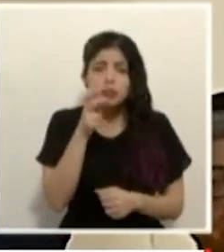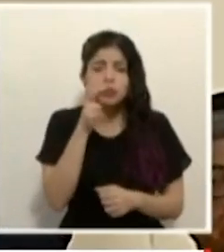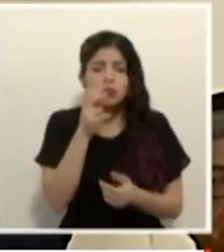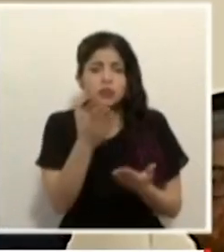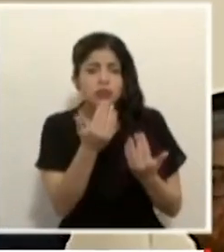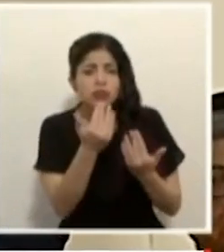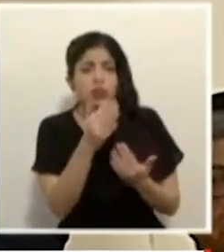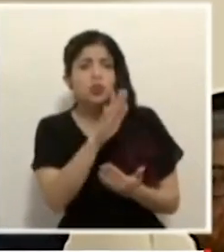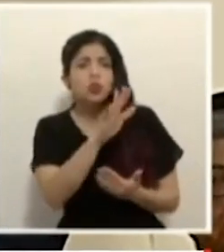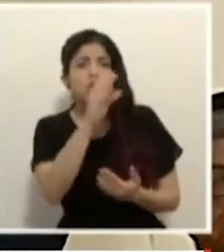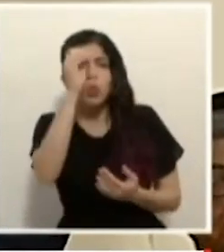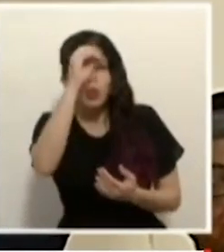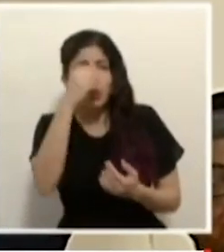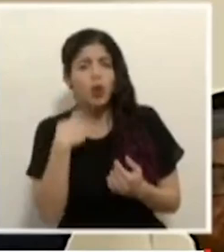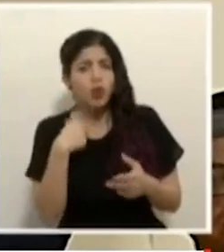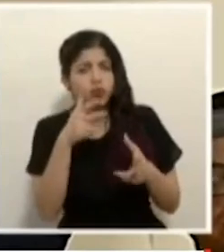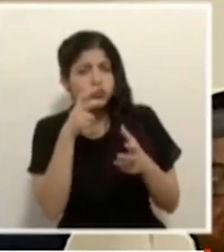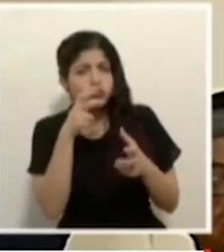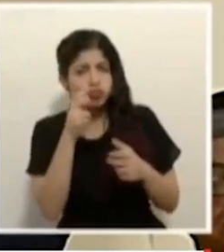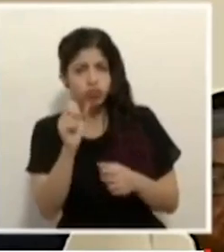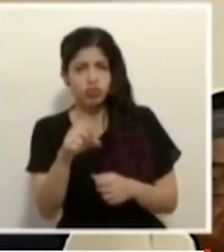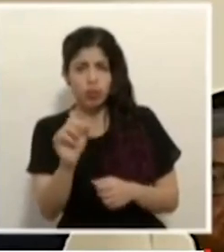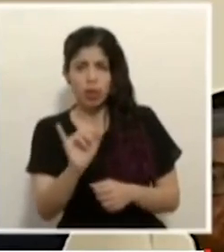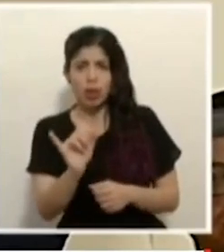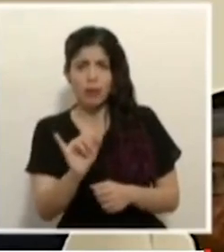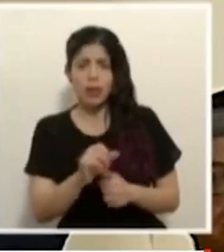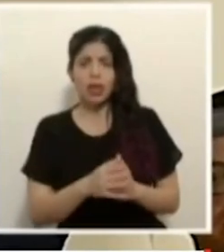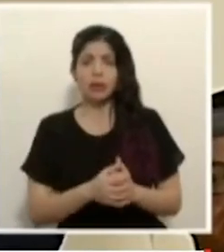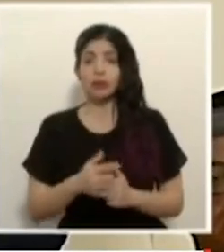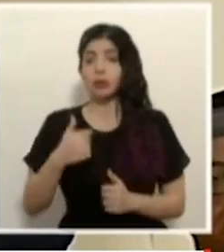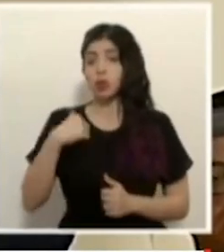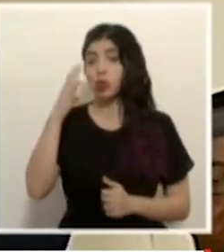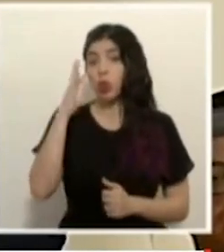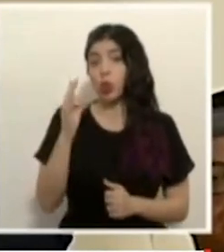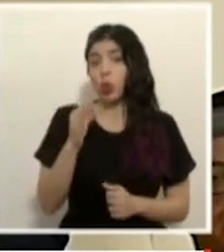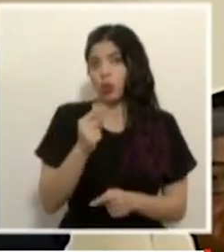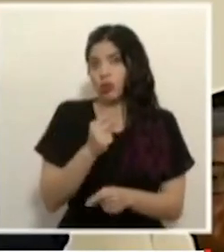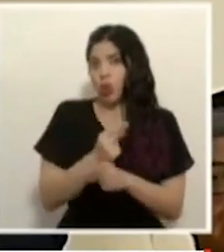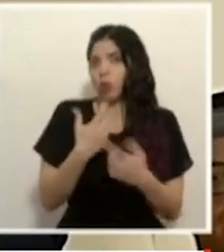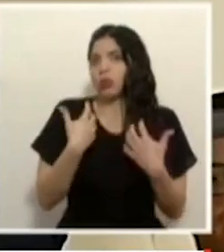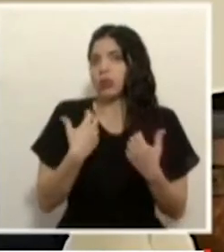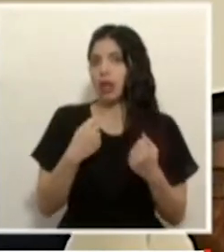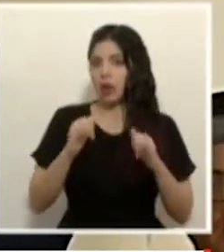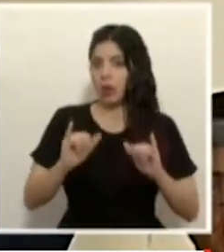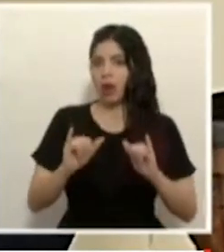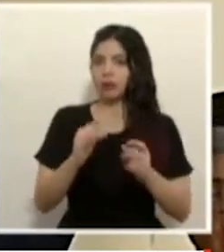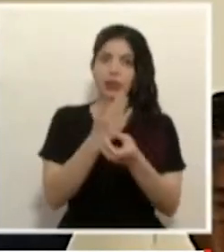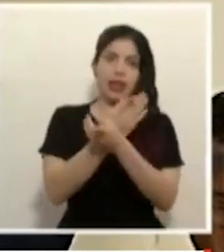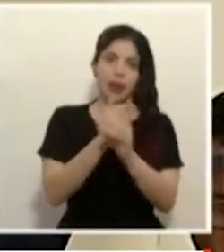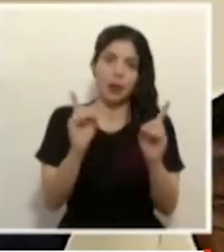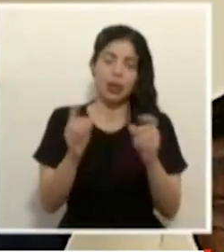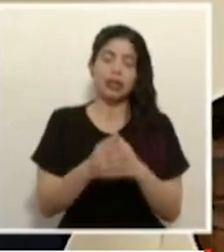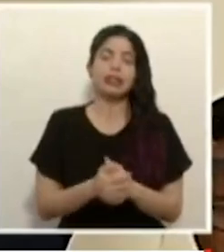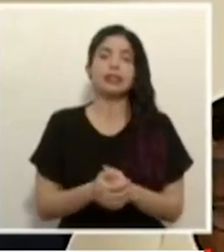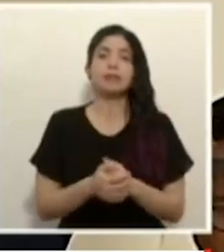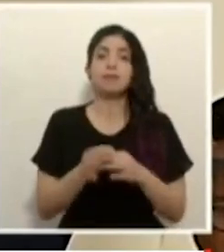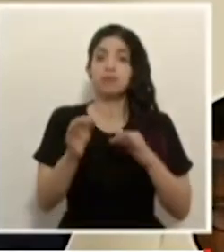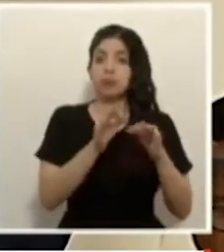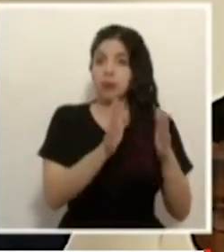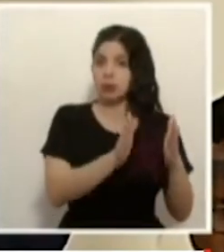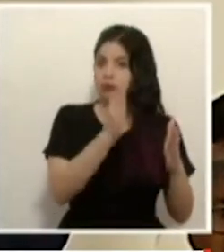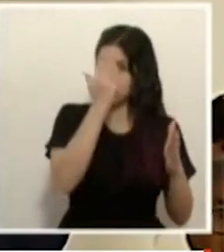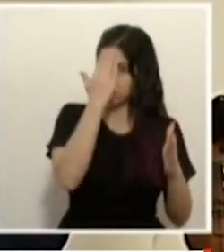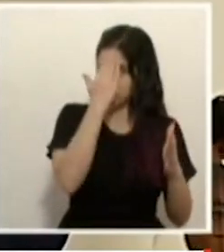posiciones. Eso creo que es conveniente y sano en una democracia. Habiendo dicho eso,